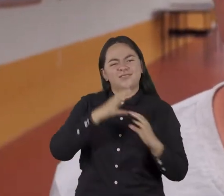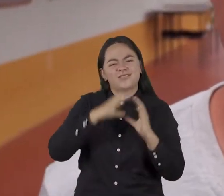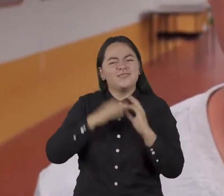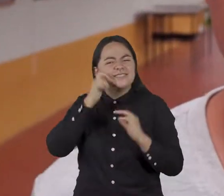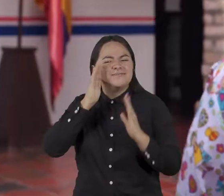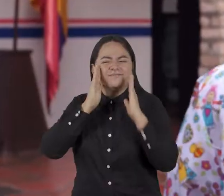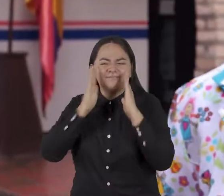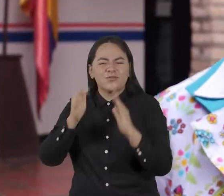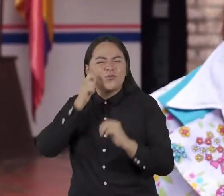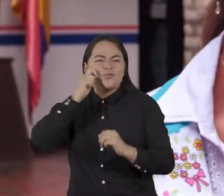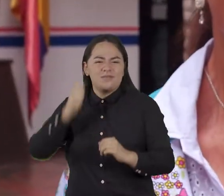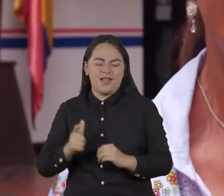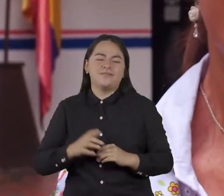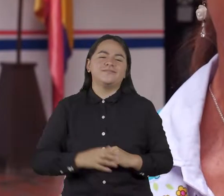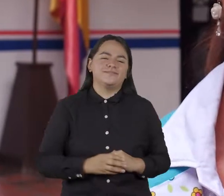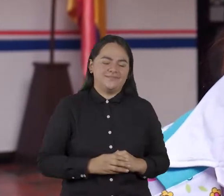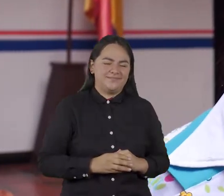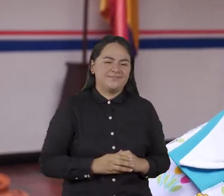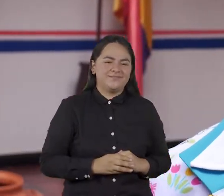rostro humano.